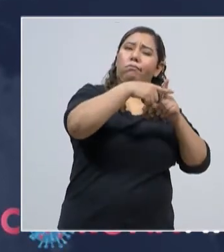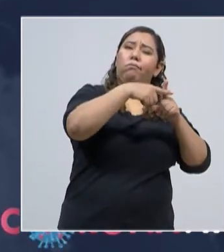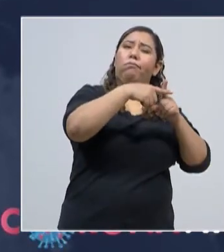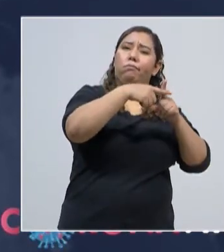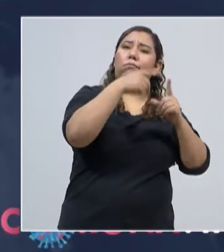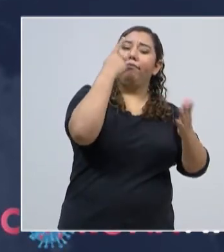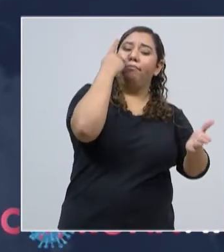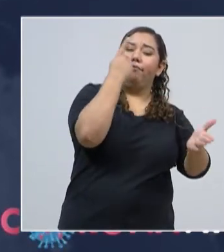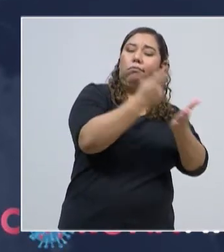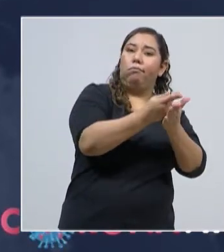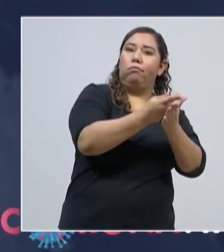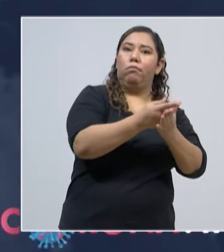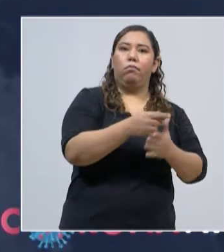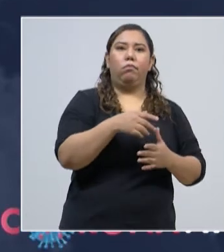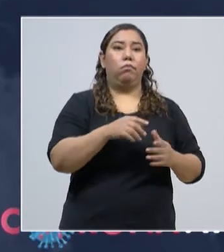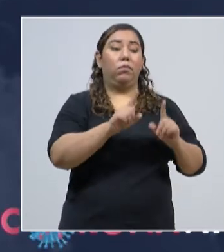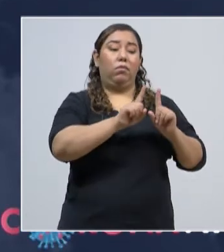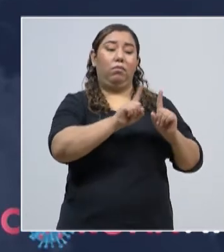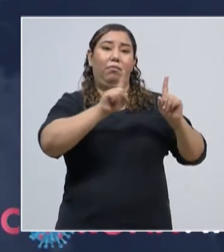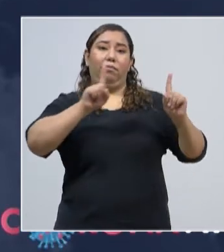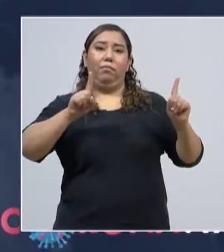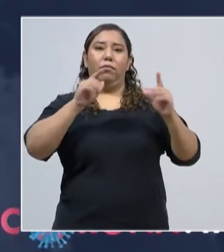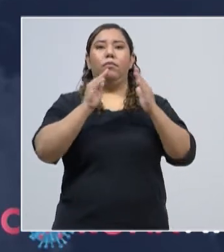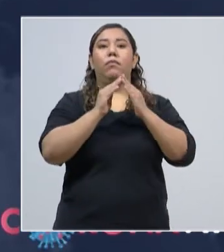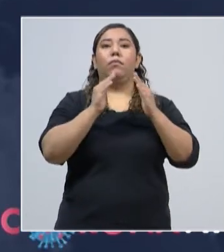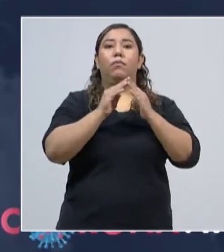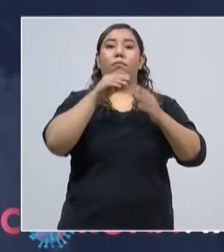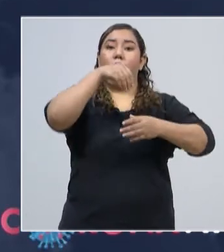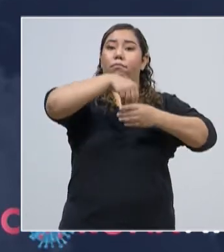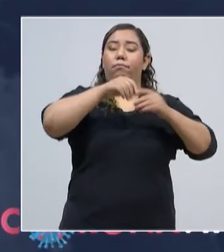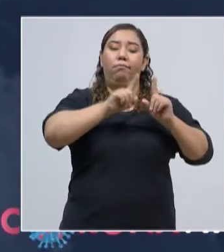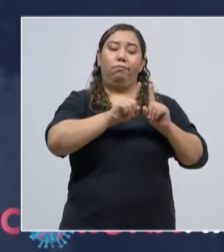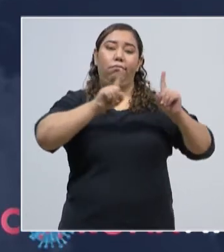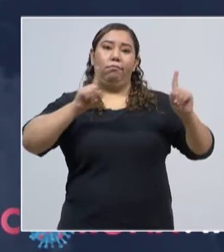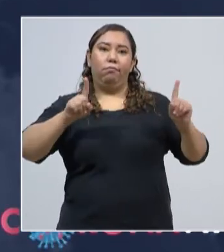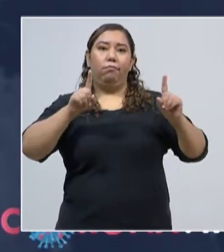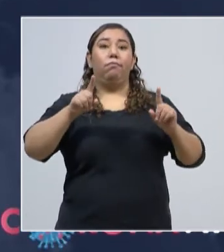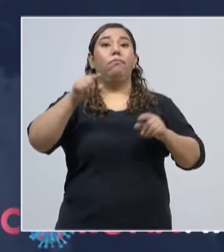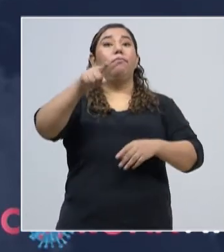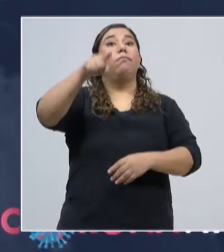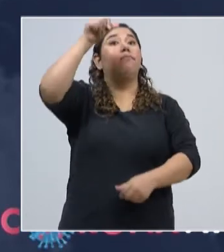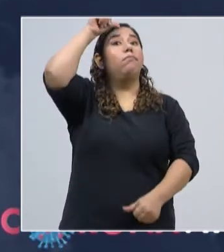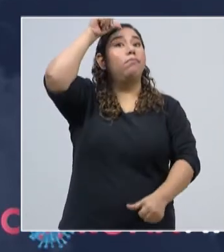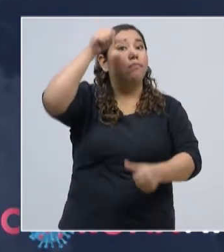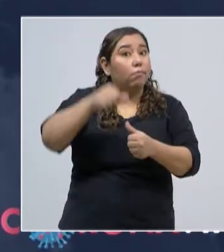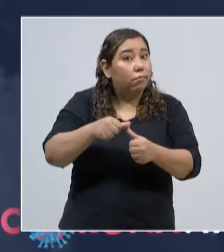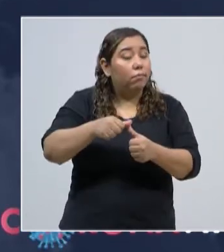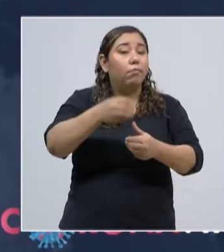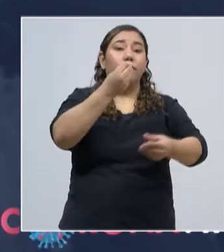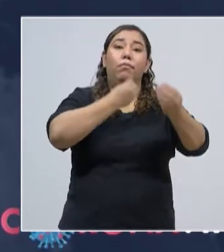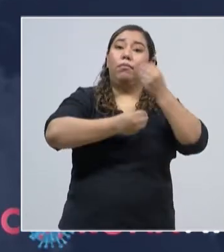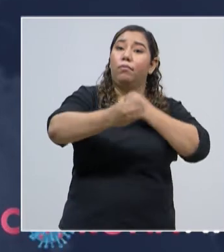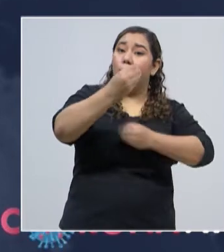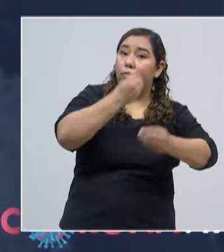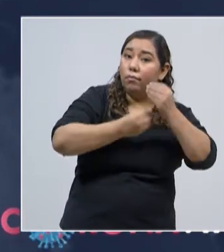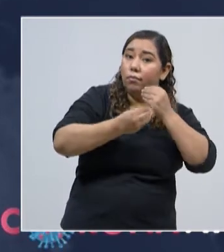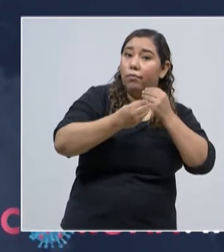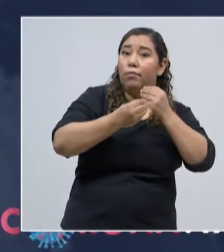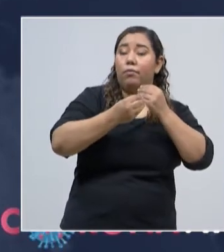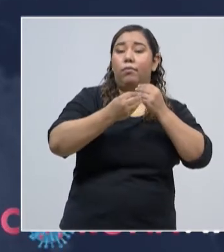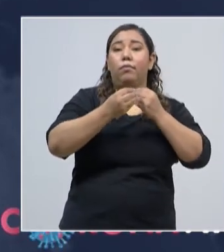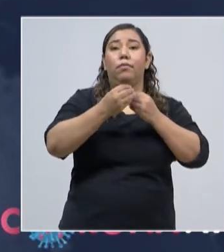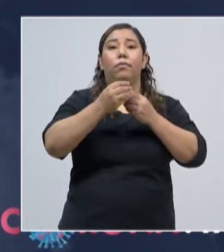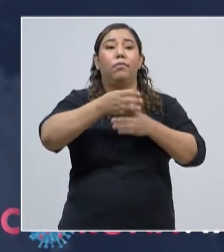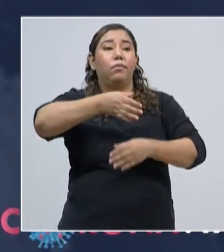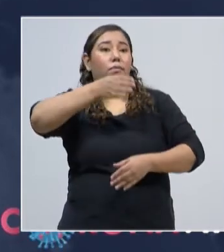de su vivienda. No, y vamos a repetir siempre esto, no comparta los alimentos, no comparta los utensilios de uso personal.